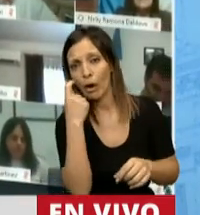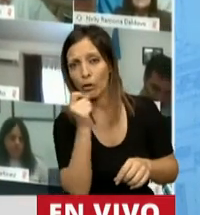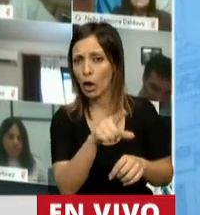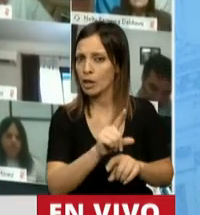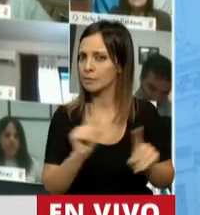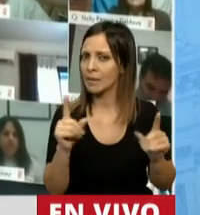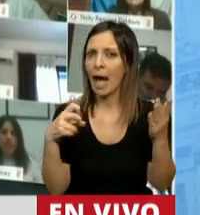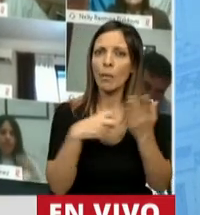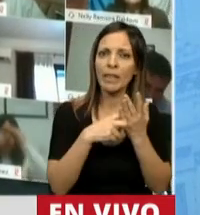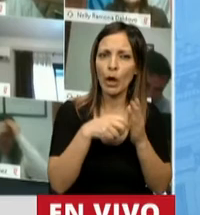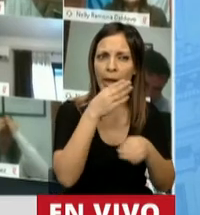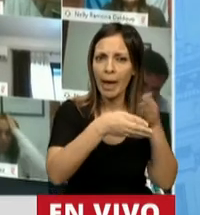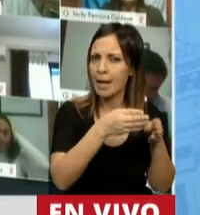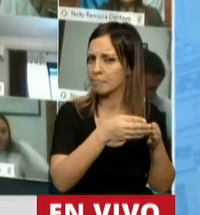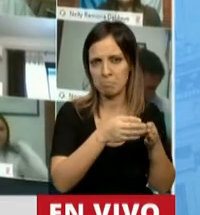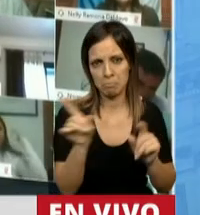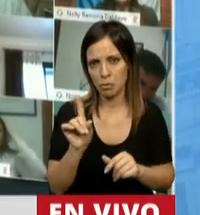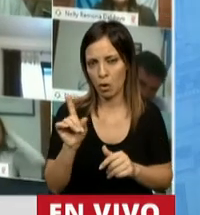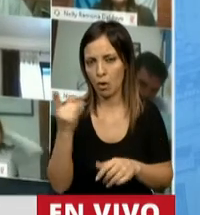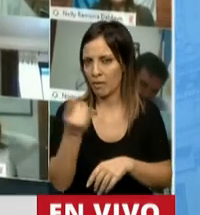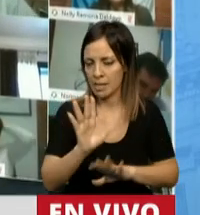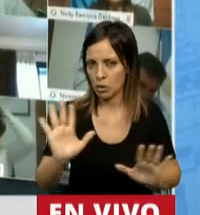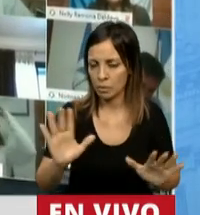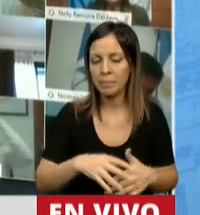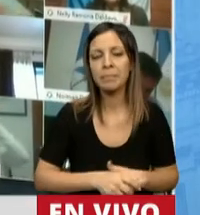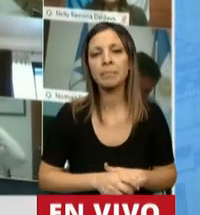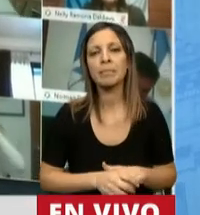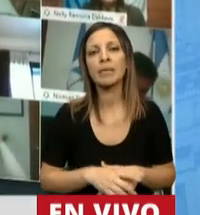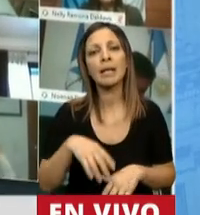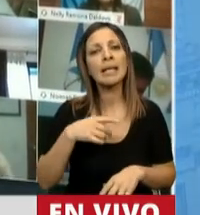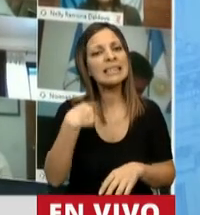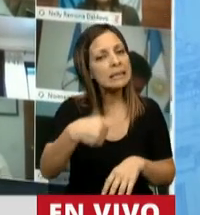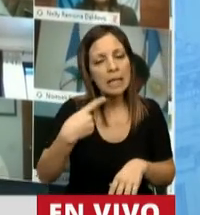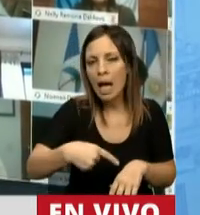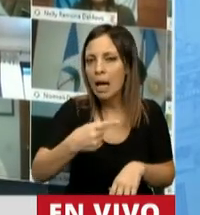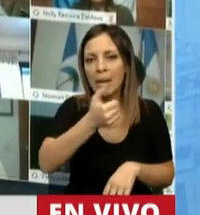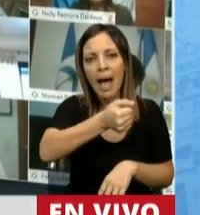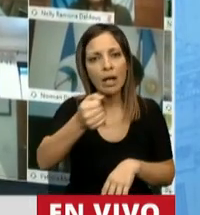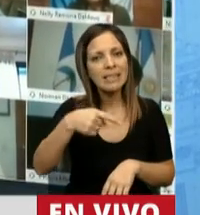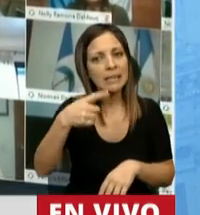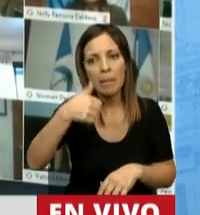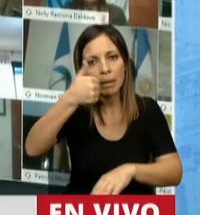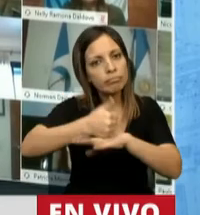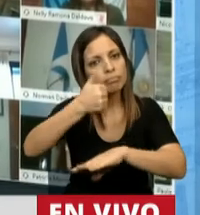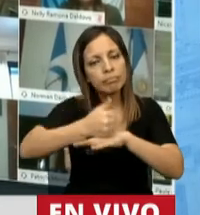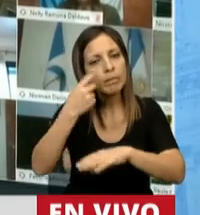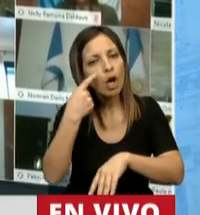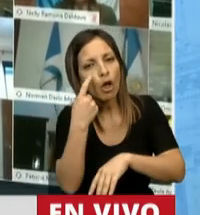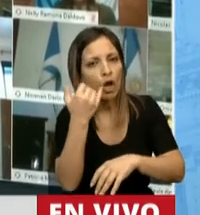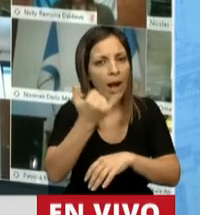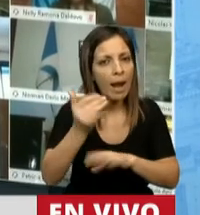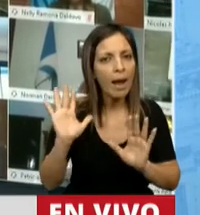de la Auditoría General de la Nación. Quiero decir que siempre Aerolíneas estuvo controlada por la Auditoría General de la Nación,